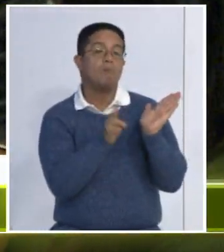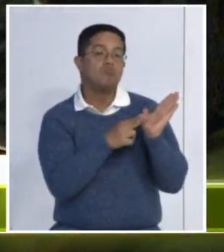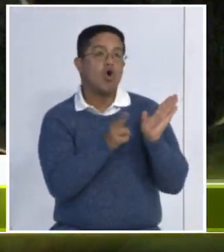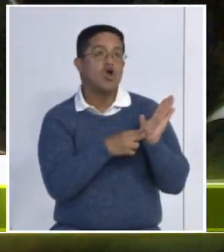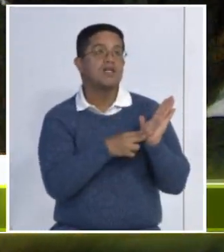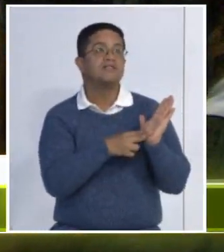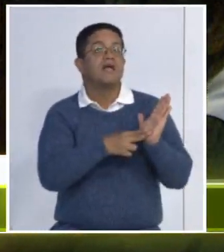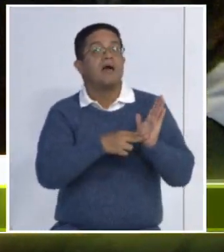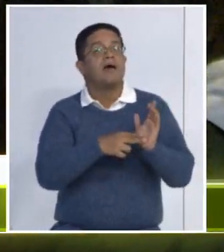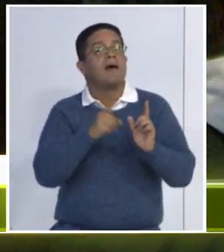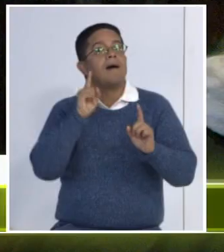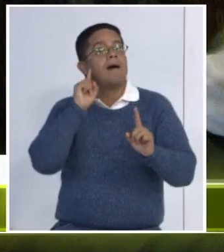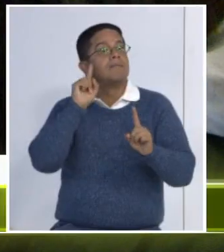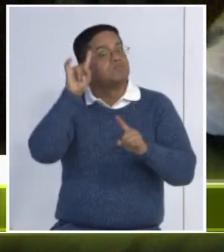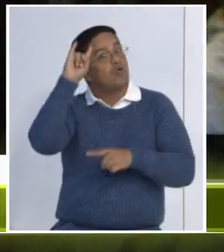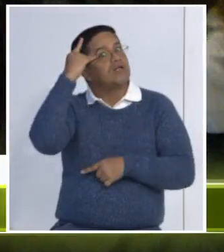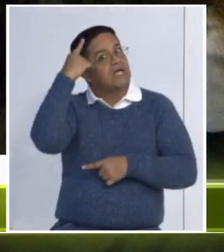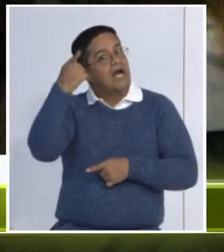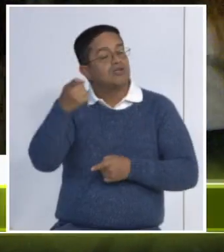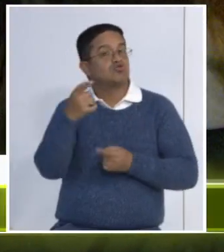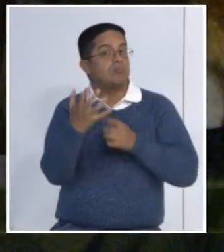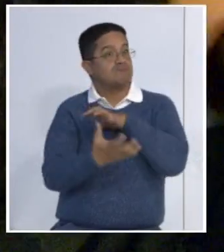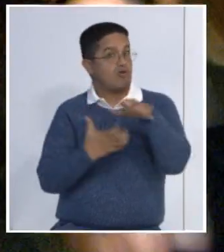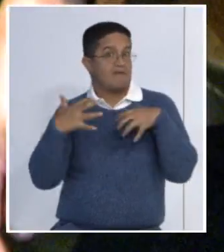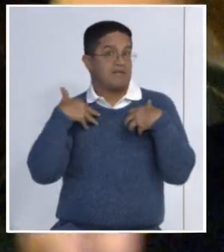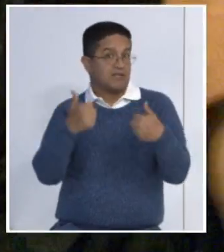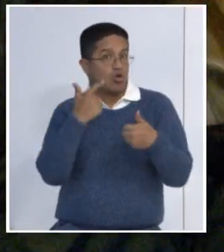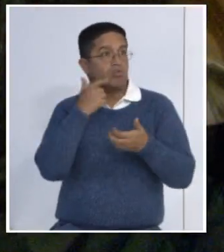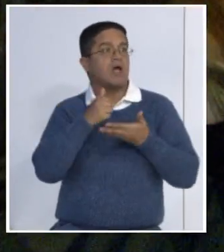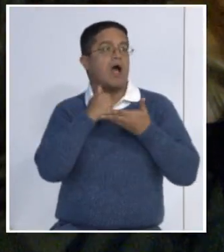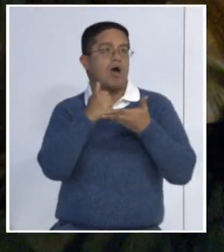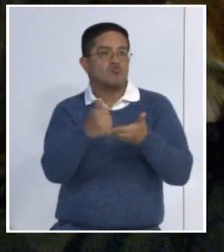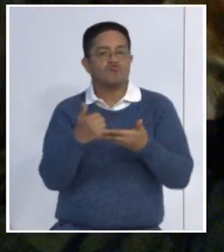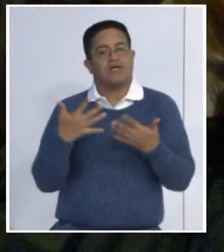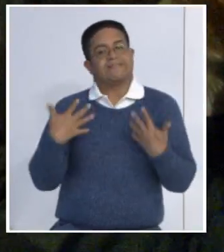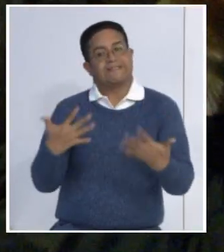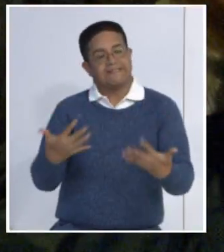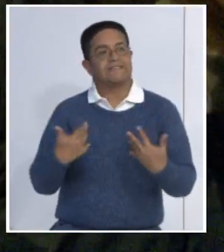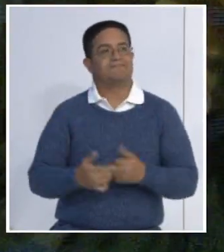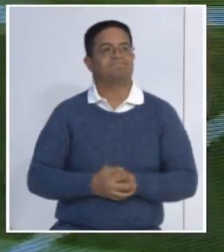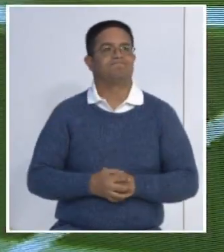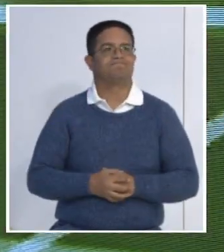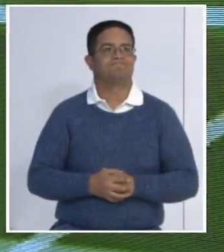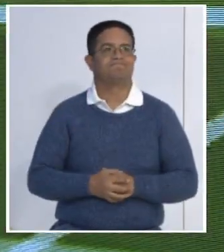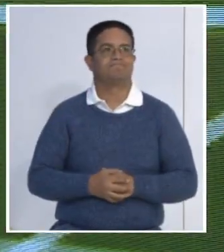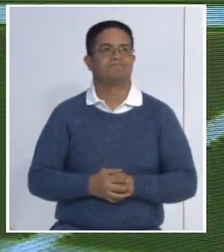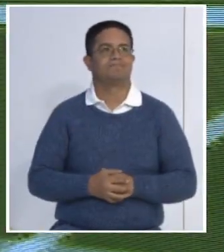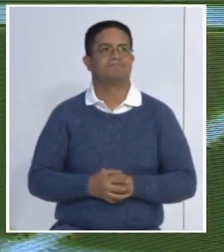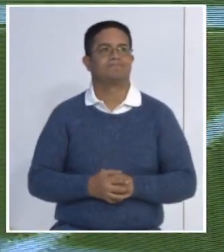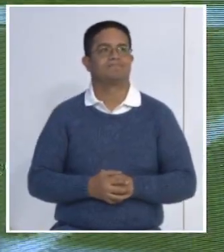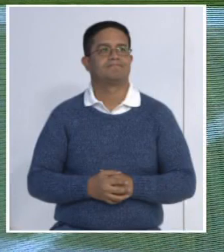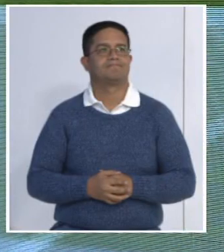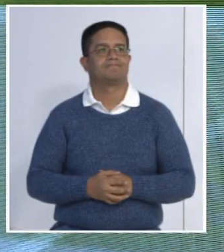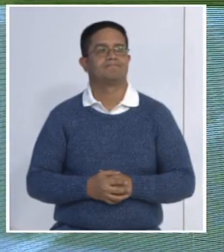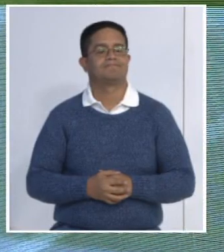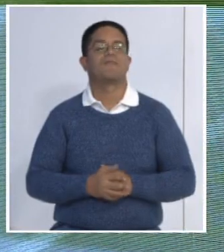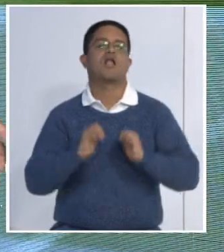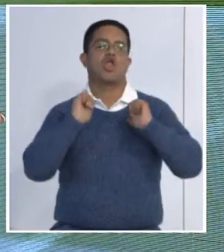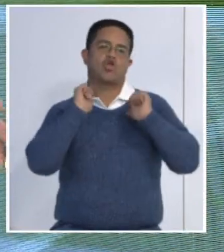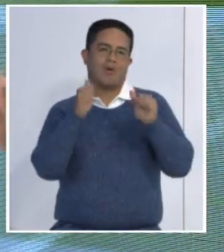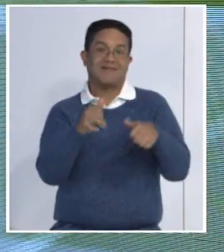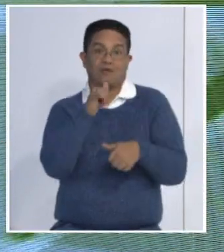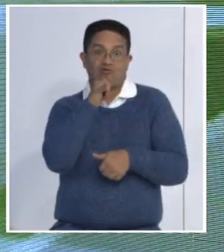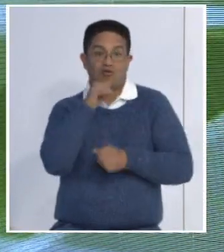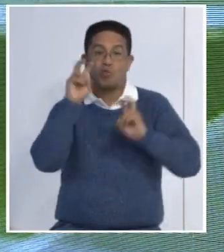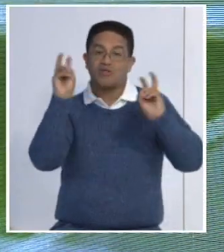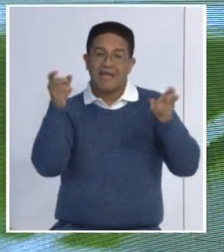respuesta inmediata a los diferentes problemas de salud que pueden presentarse. Vamos a entrar en materia, el tema del